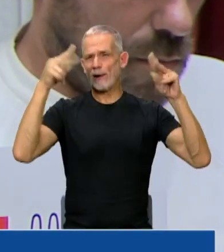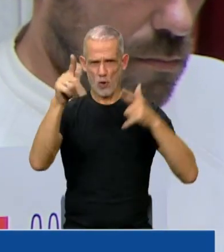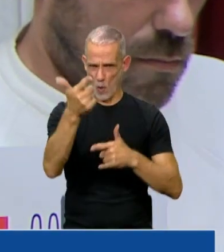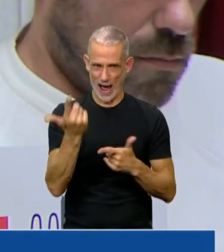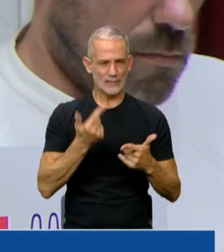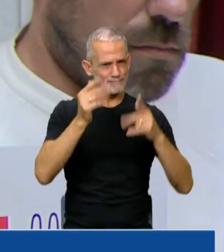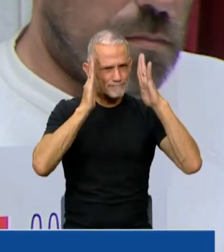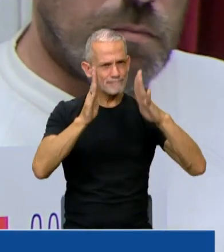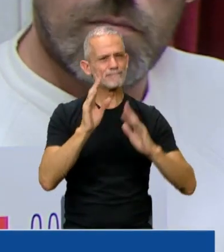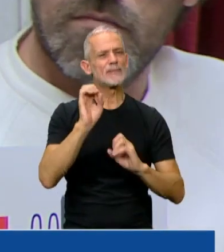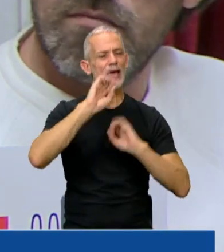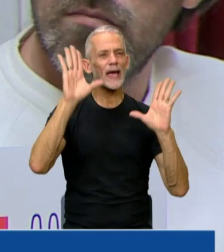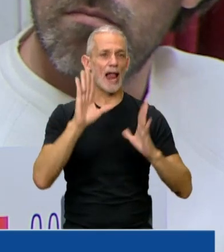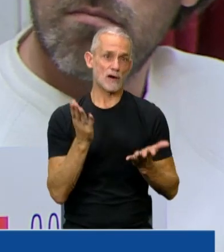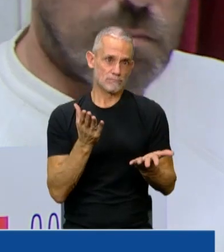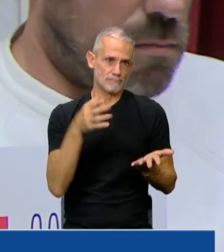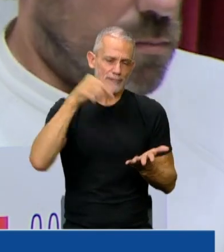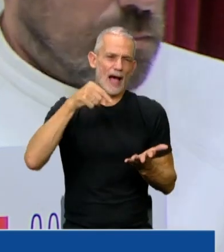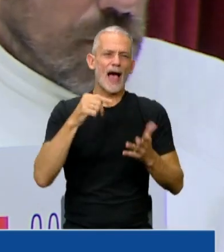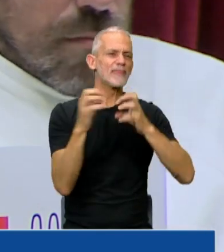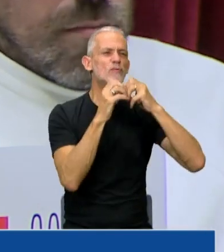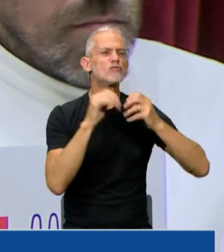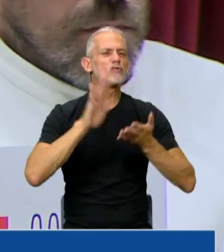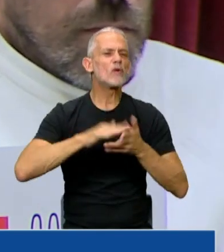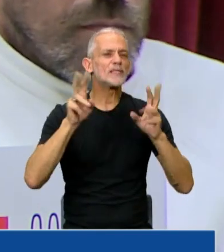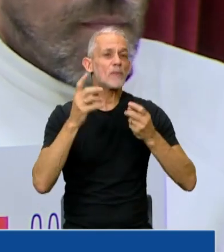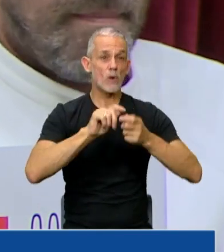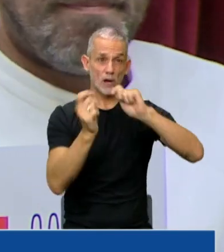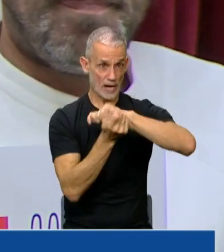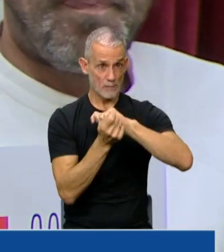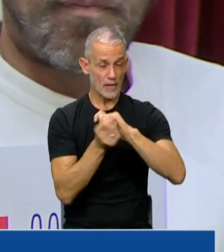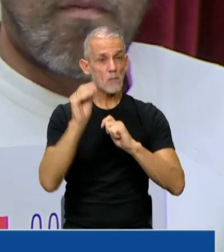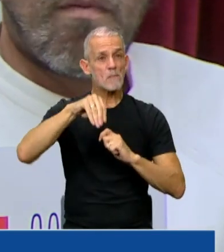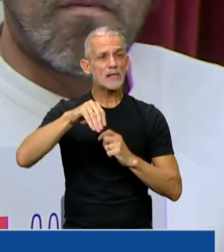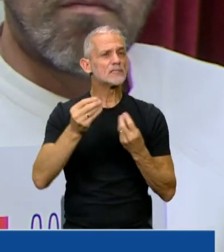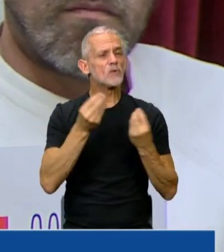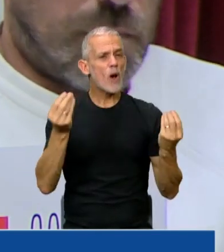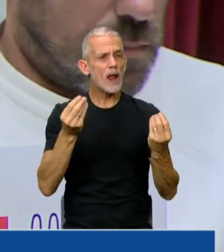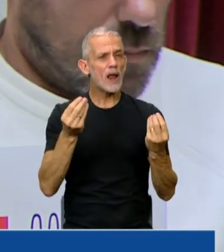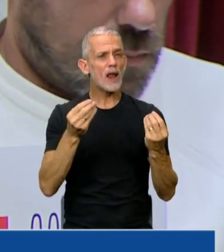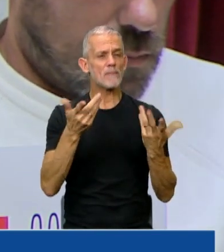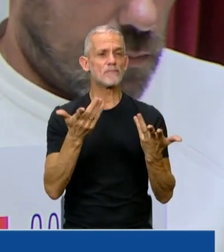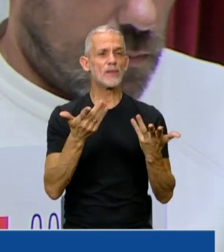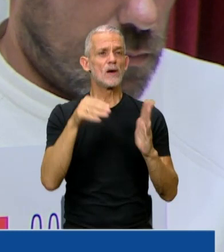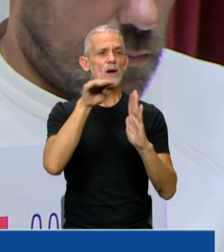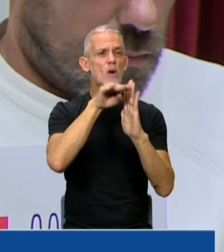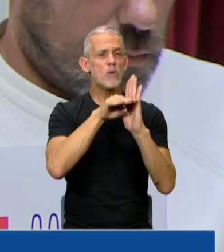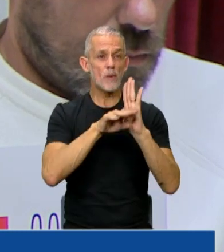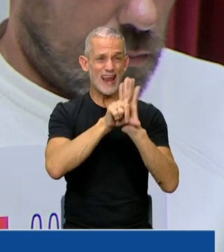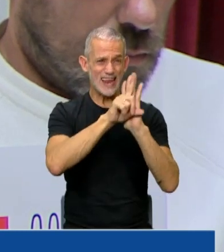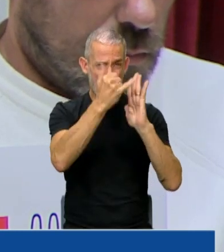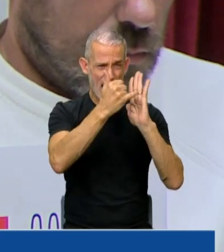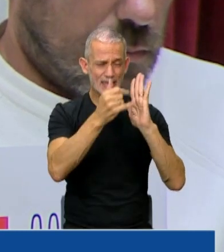y claramente lo que se está discutiendo es modificar y ampliar las distintas